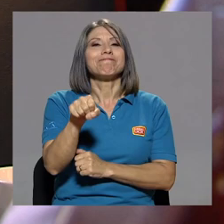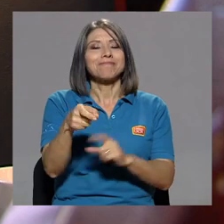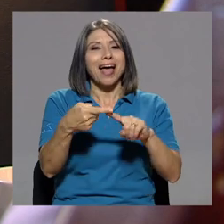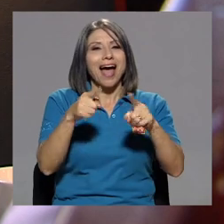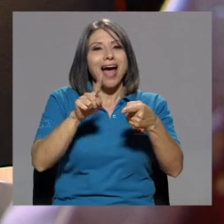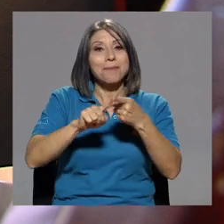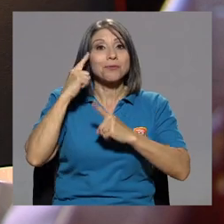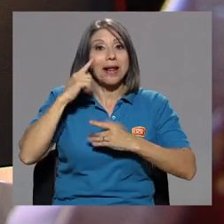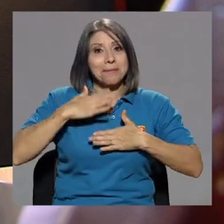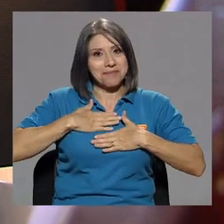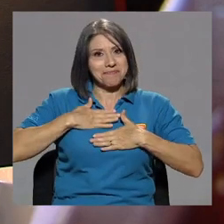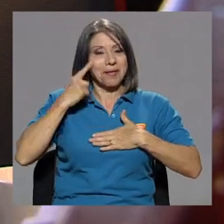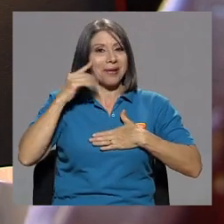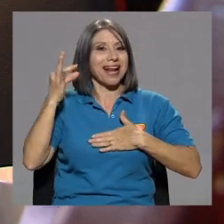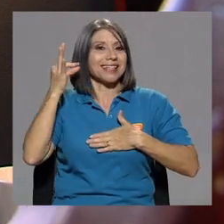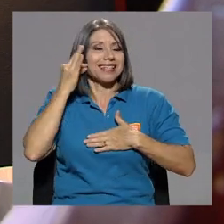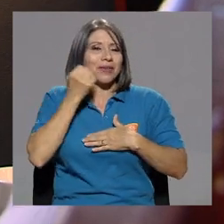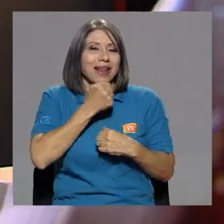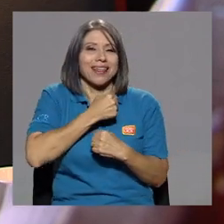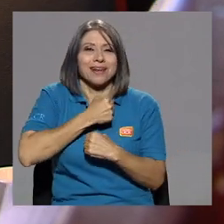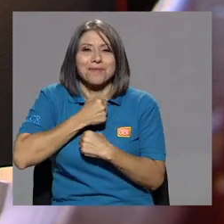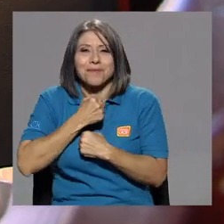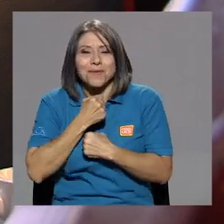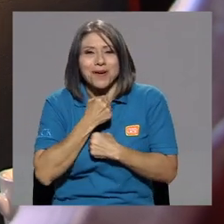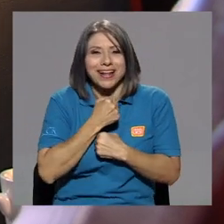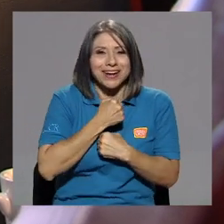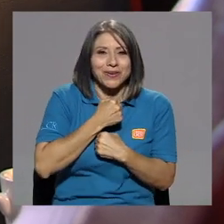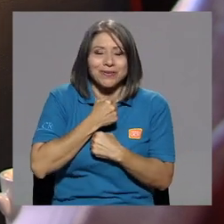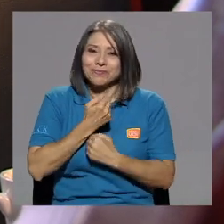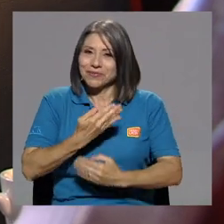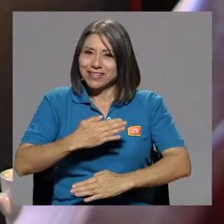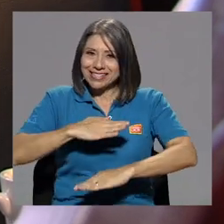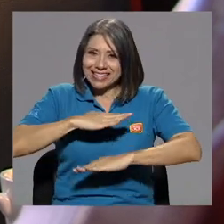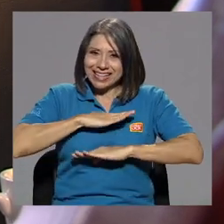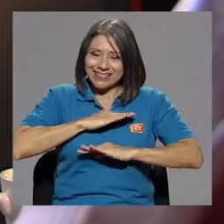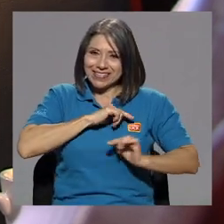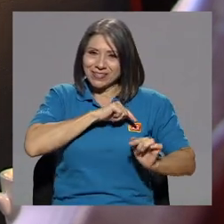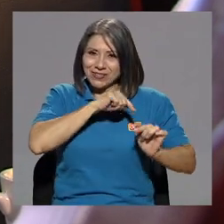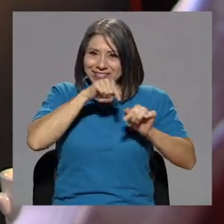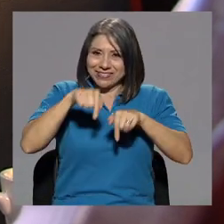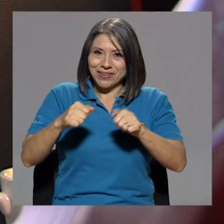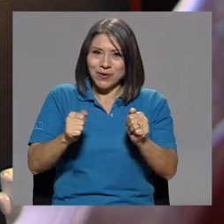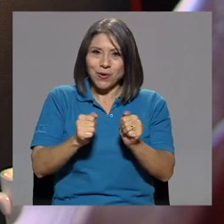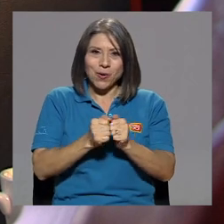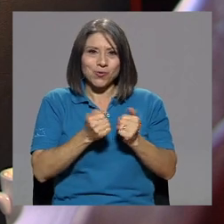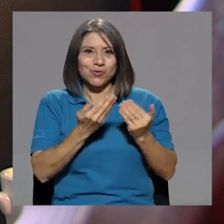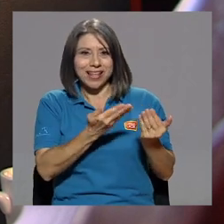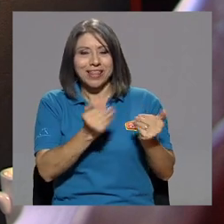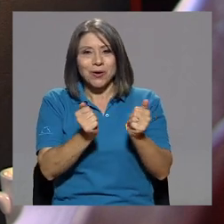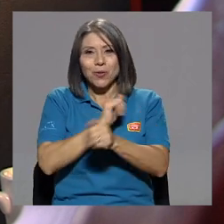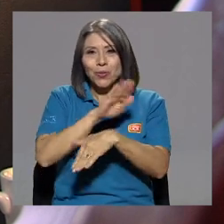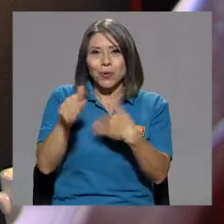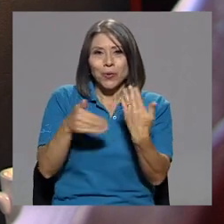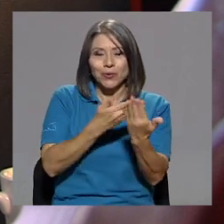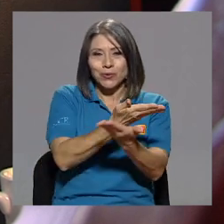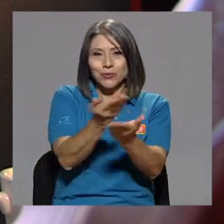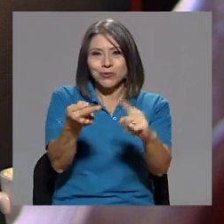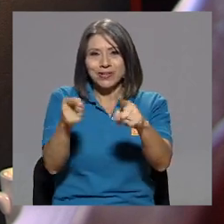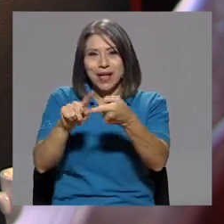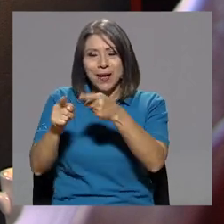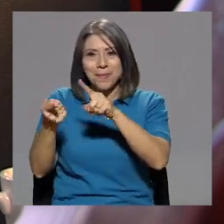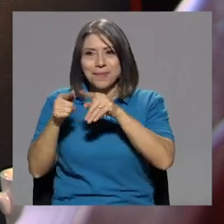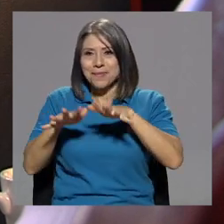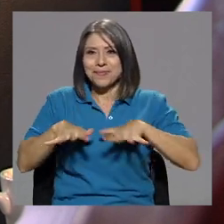para mí, para la señora del bolero fue una satisfacción estar con usted, Marlon, y con todos los amigos